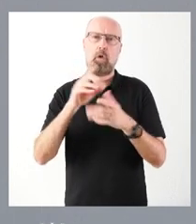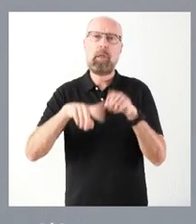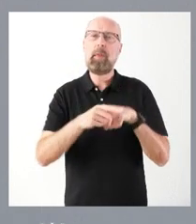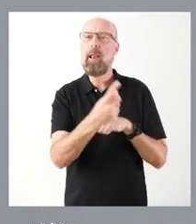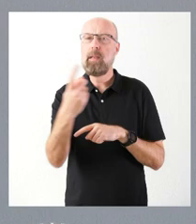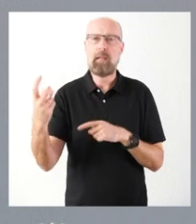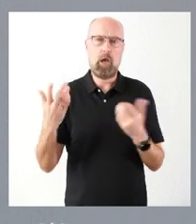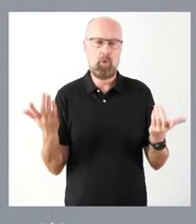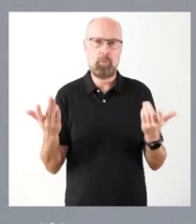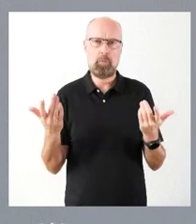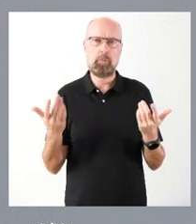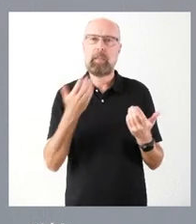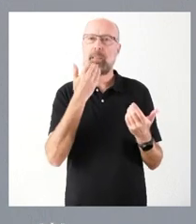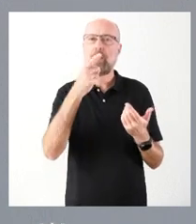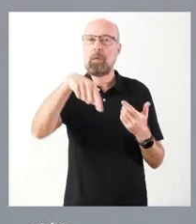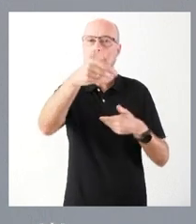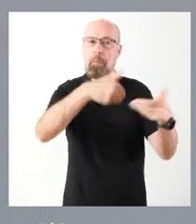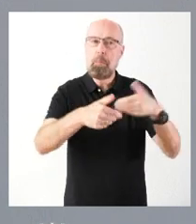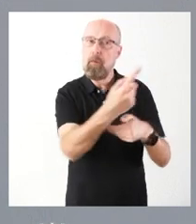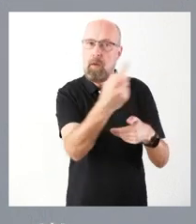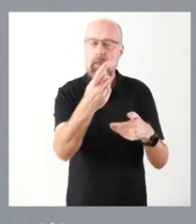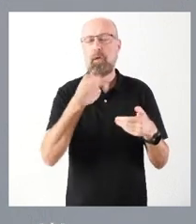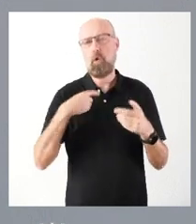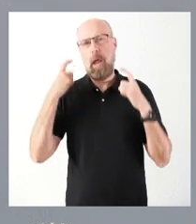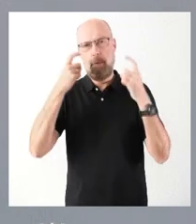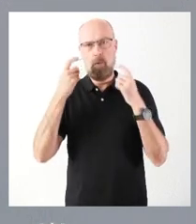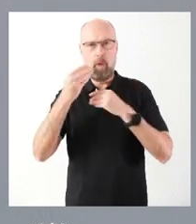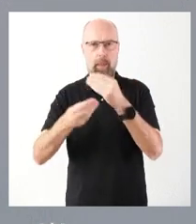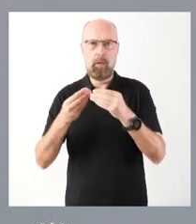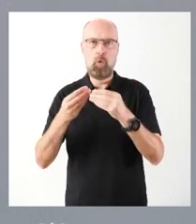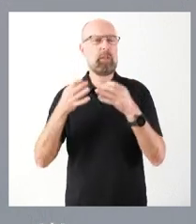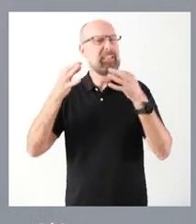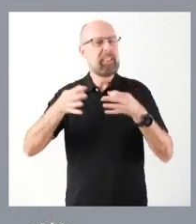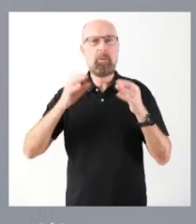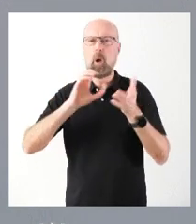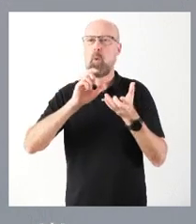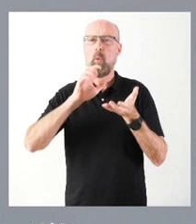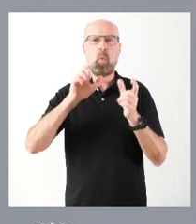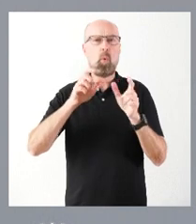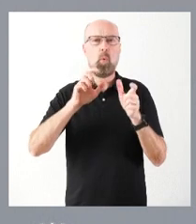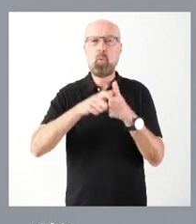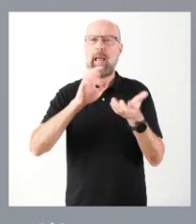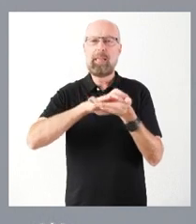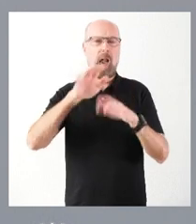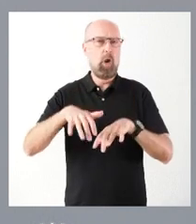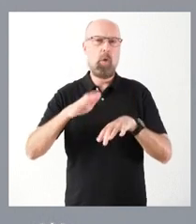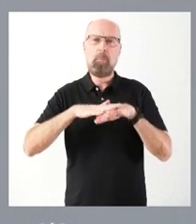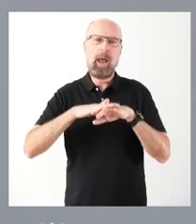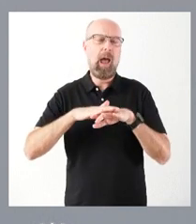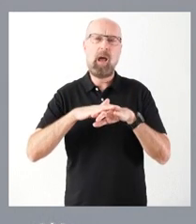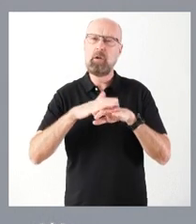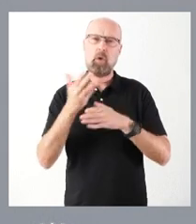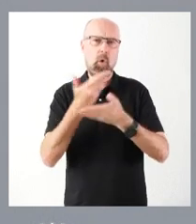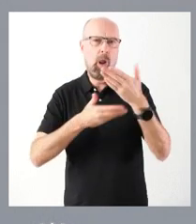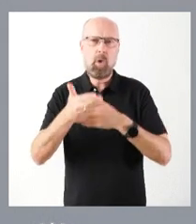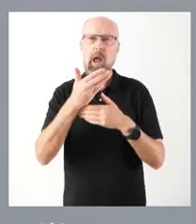demanda justifique el esfuerzo que siempre va a encontrar en la Junta de Castilla y León pues un firme aliado para colaborar y, lógicamente, también les tengo